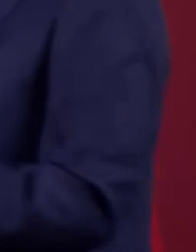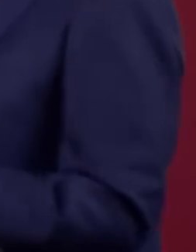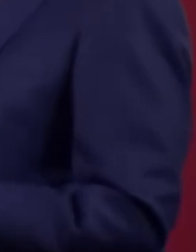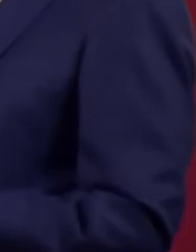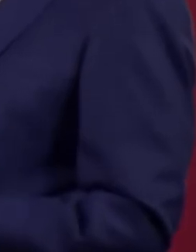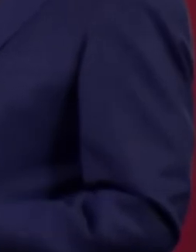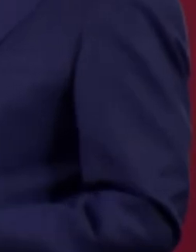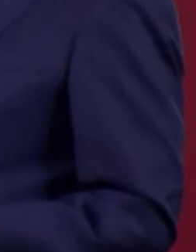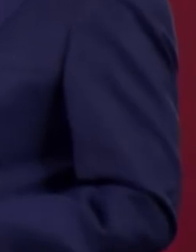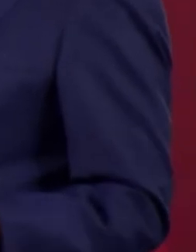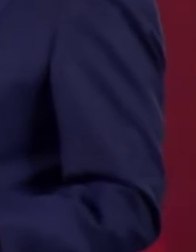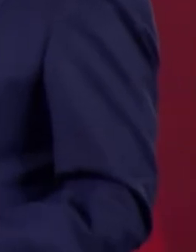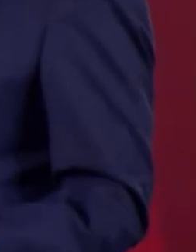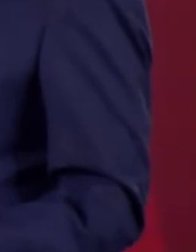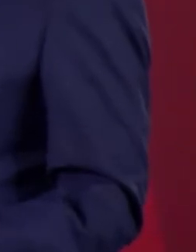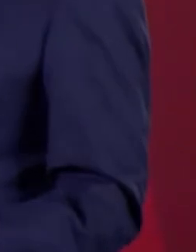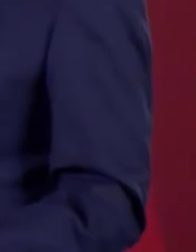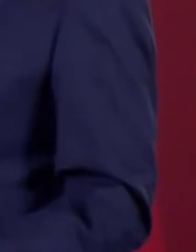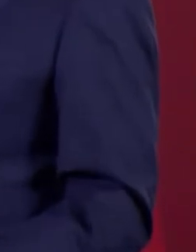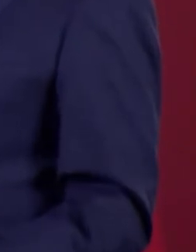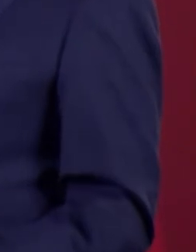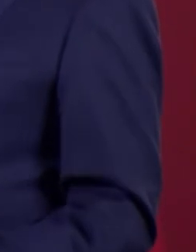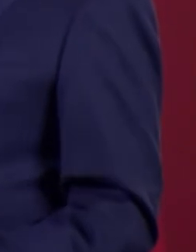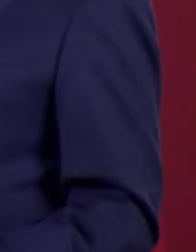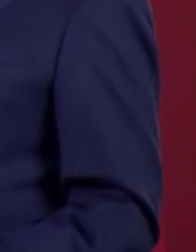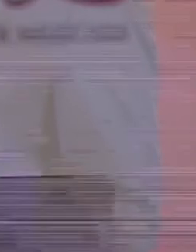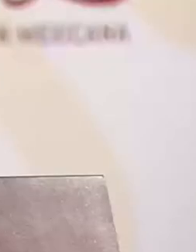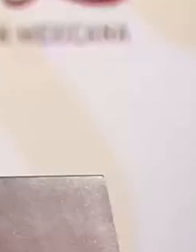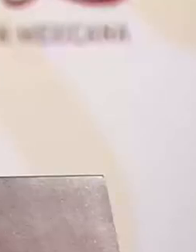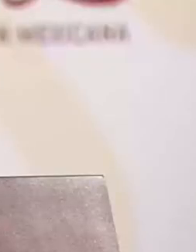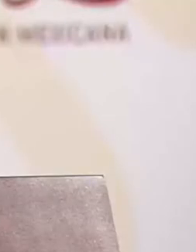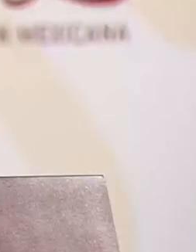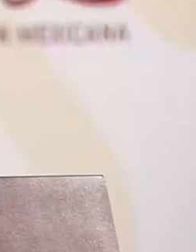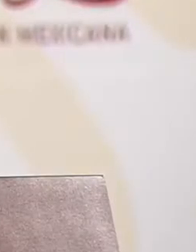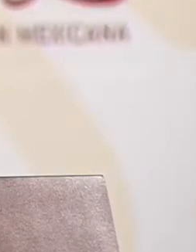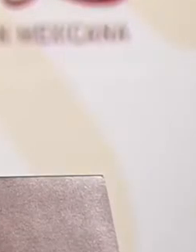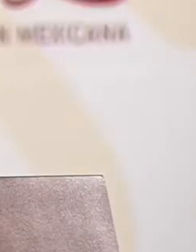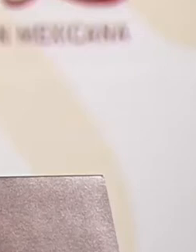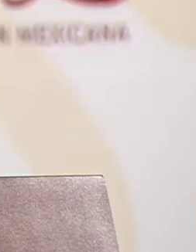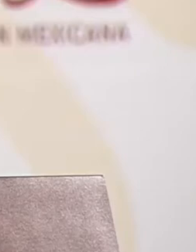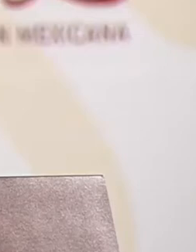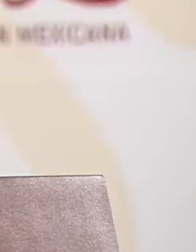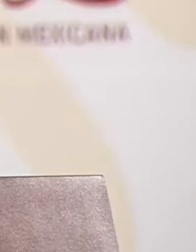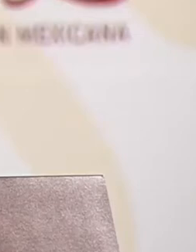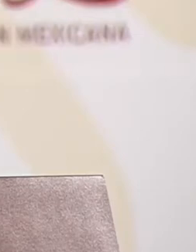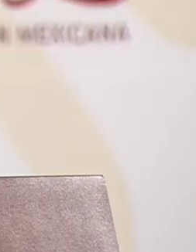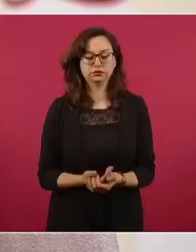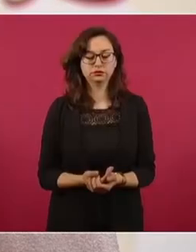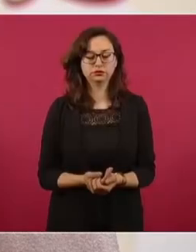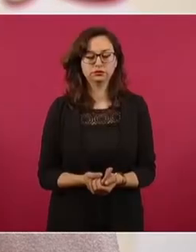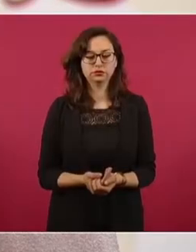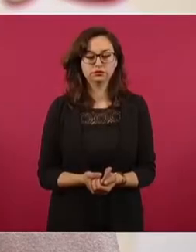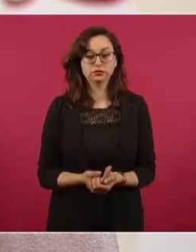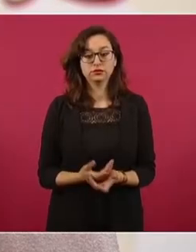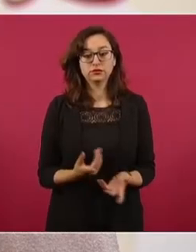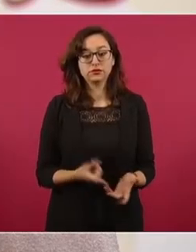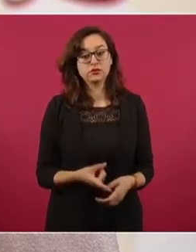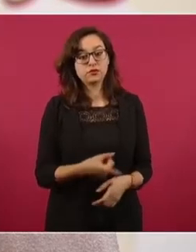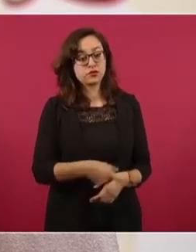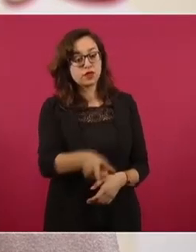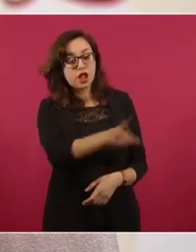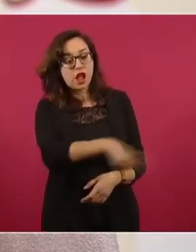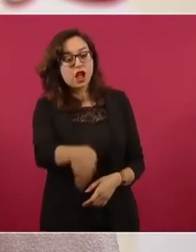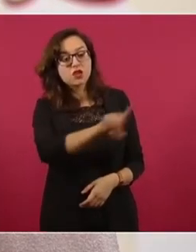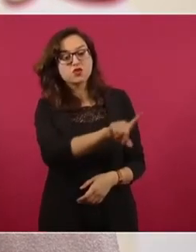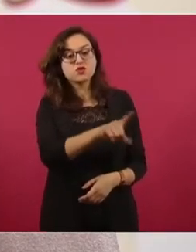conservadores, egoístas, hipócritas, que